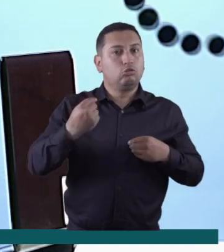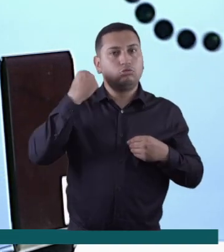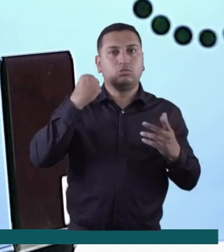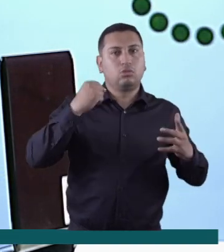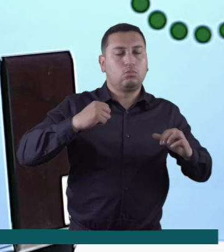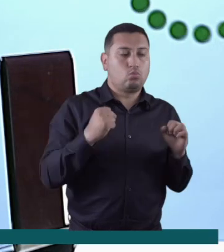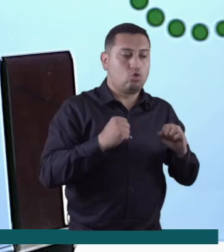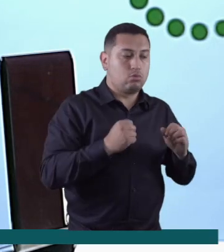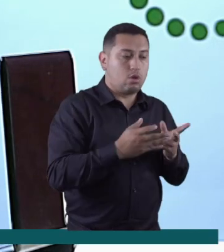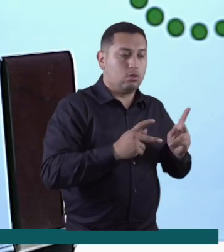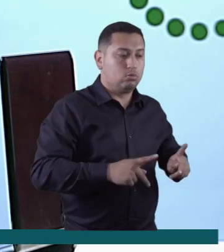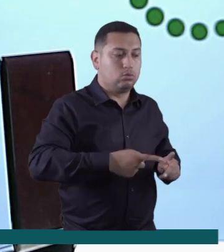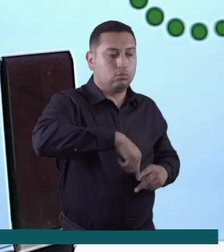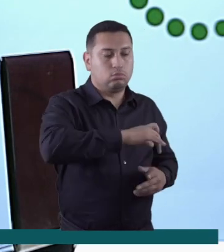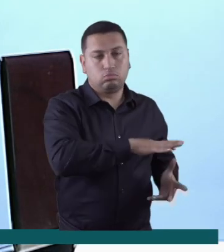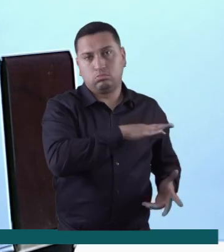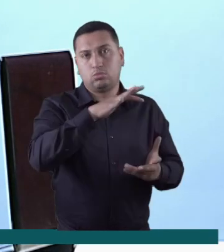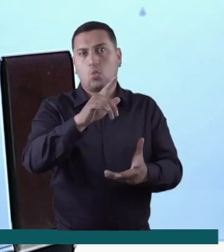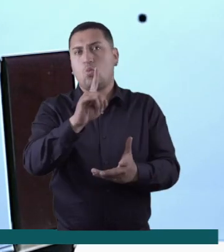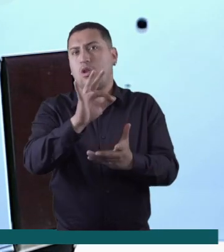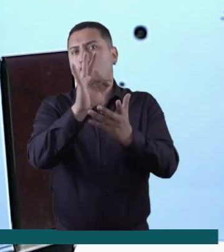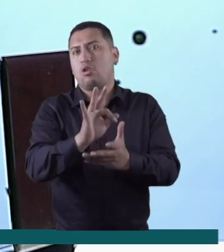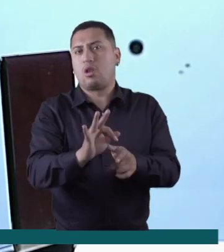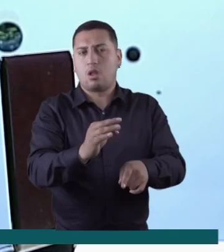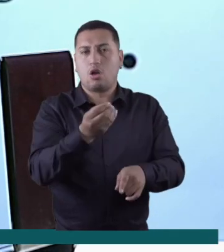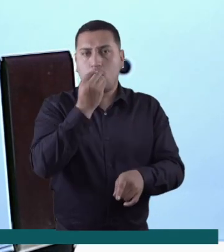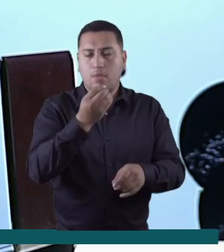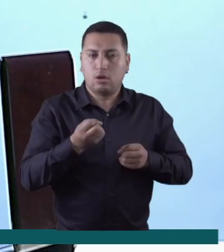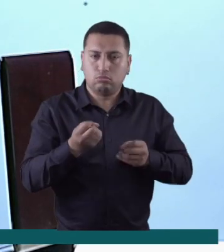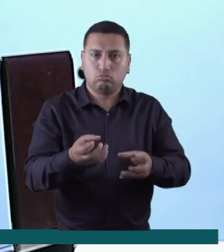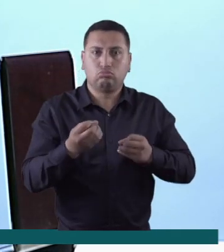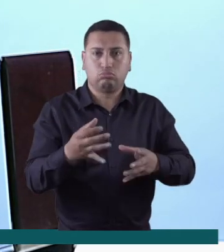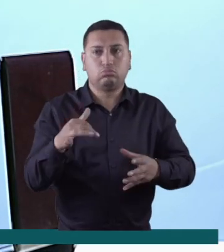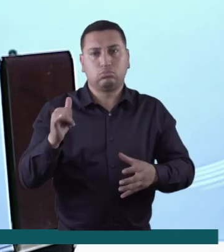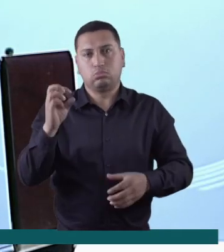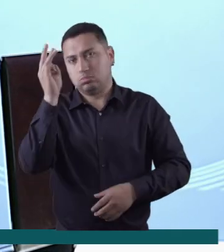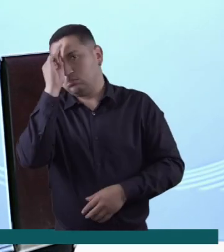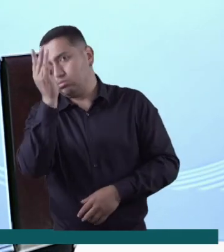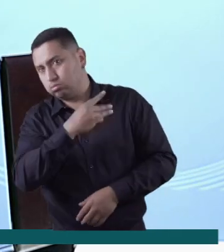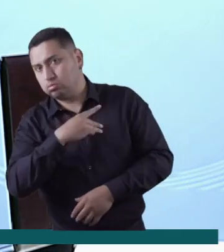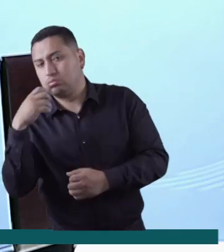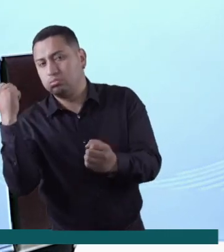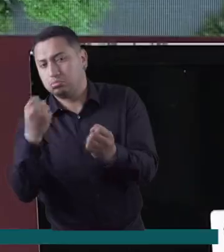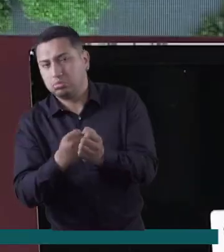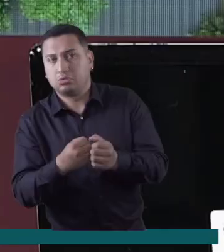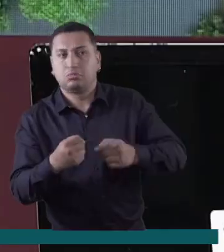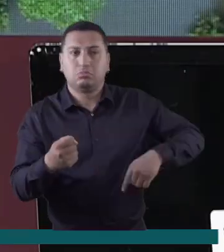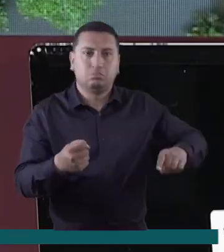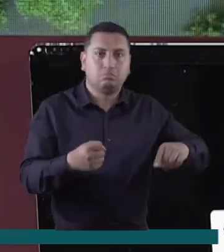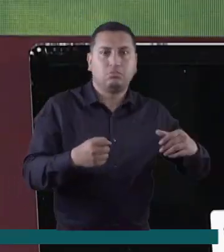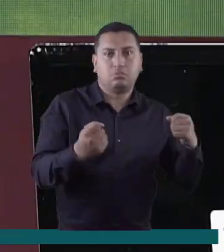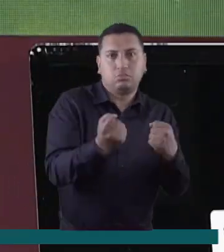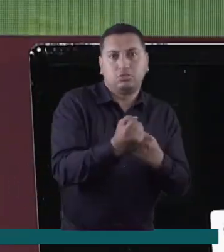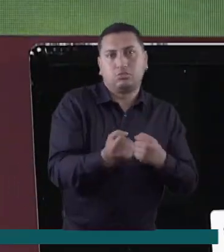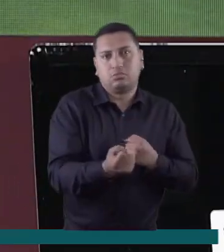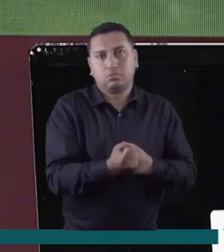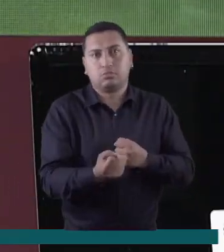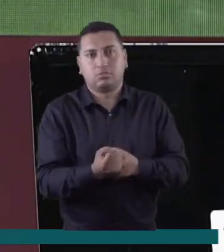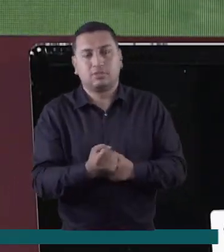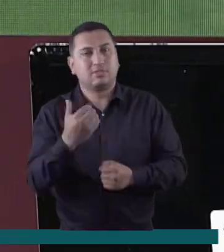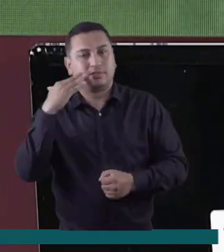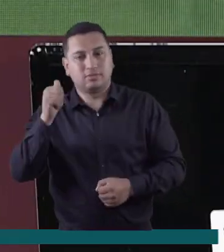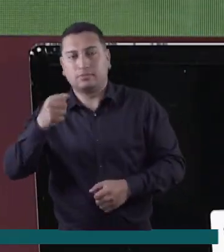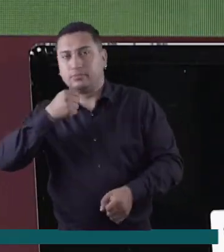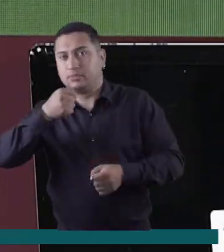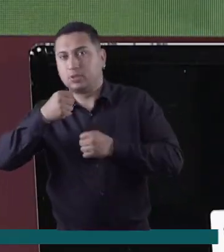de estudiantes que viven en Bogotá. Esta comunidad ha tenido el apoyo de instituciones como el Ejército Nacional. Catherine Vargas nos cuenta cuál ha sido